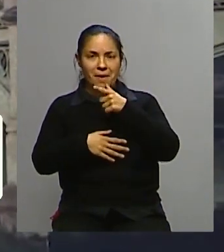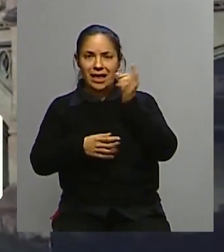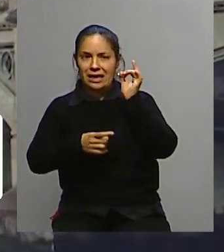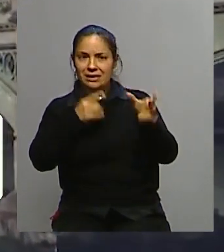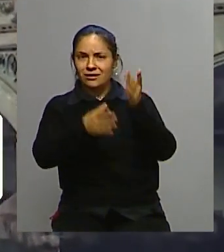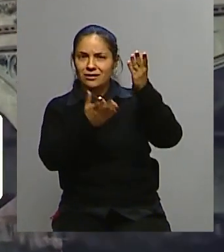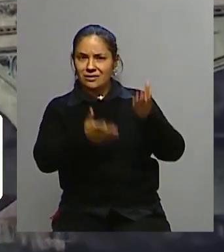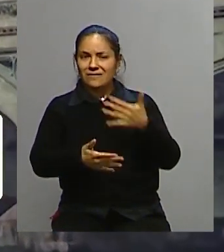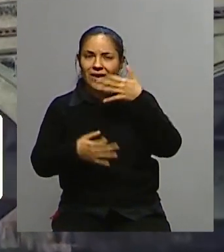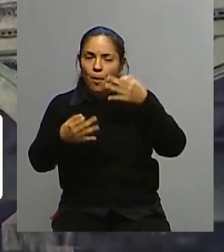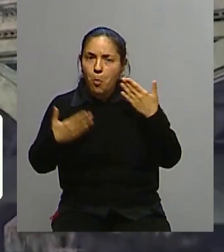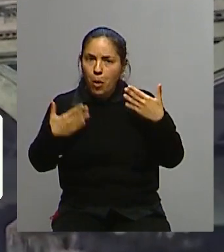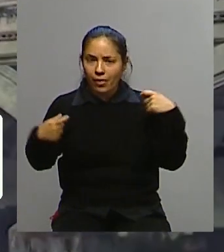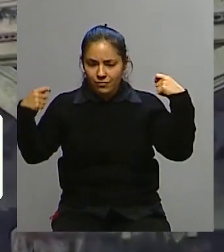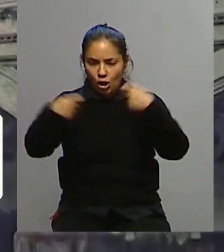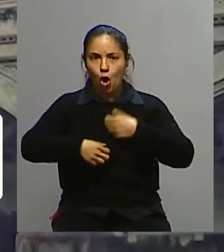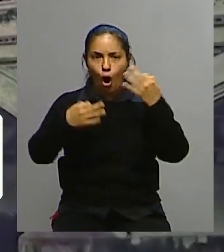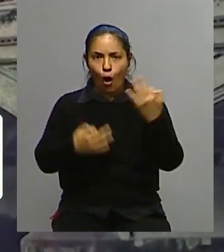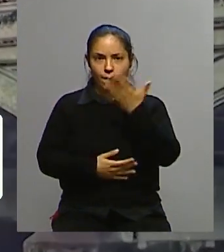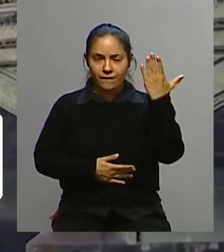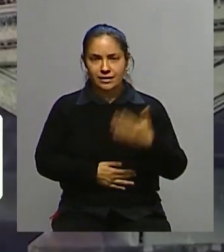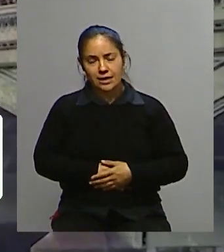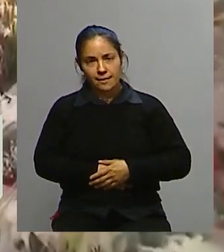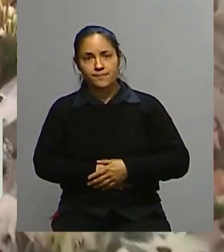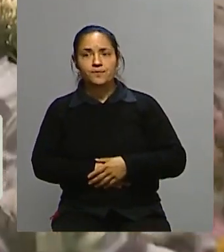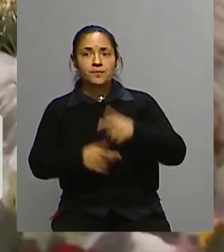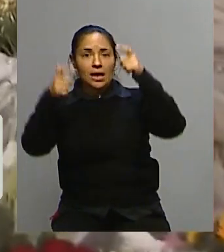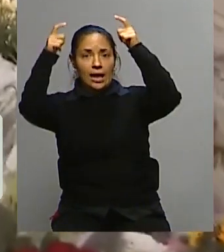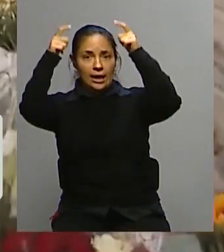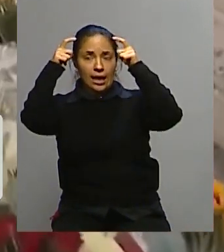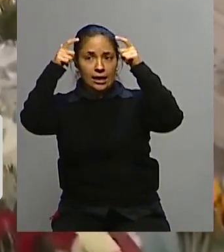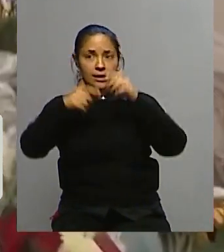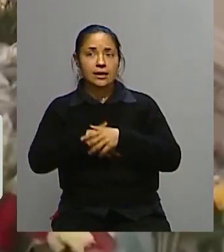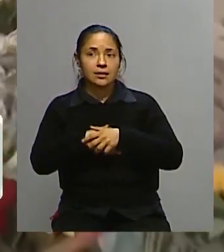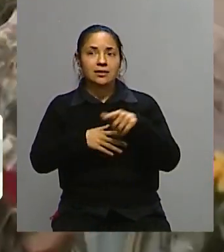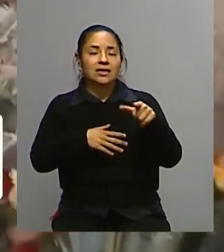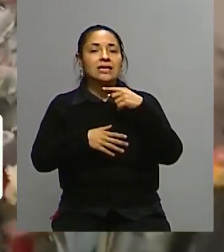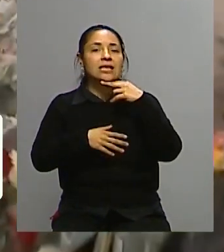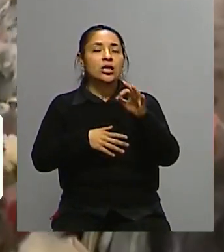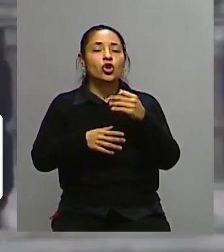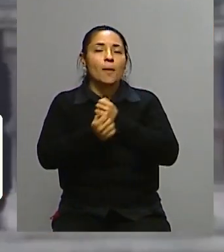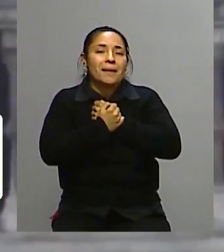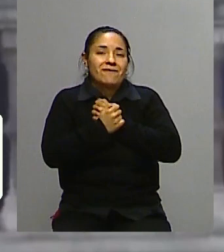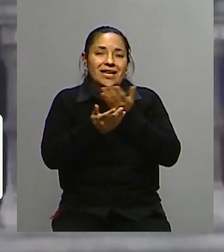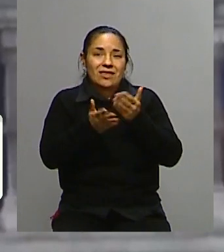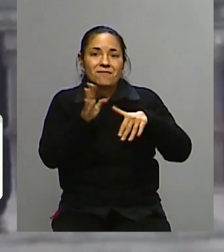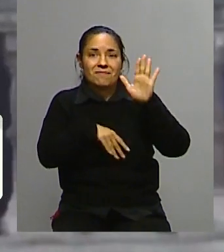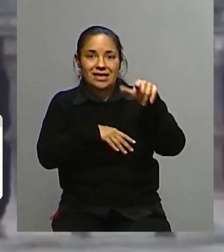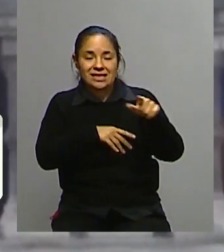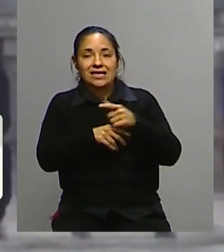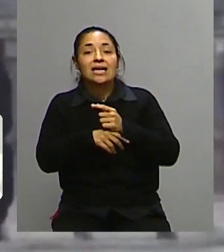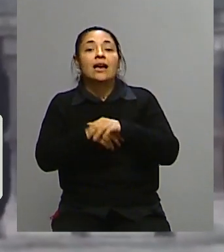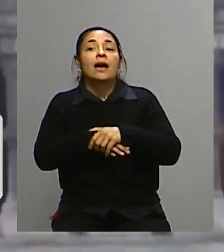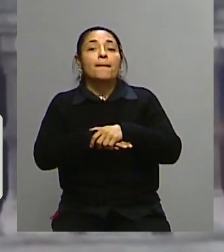su traje oficial. La reina le había, este era además su hijo preferido, le había retirado todas funciones